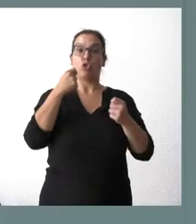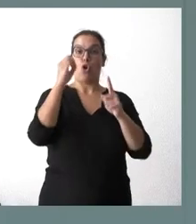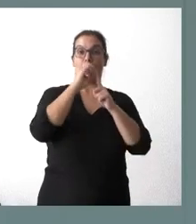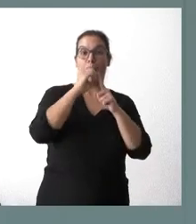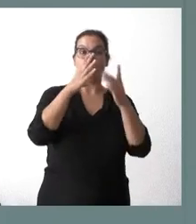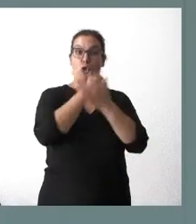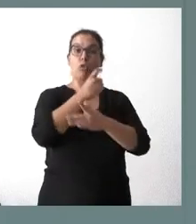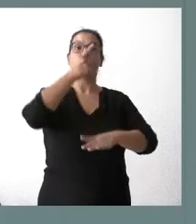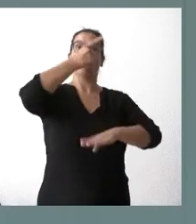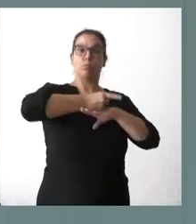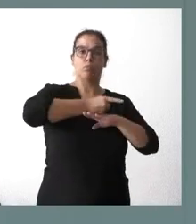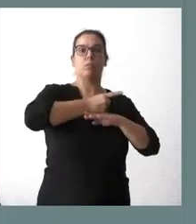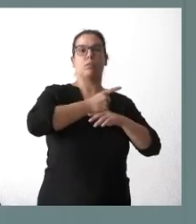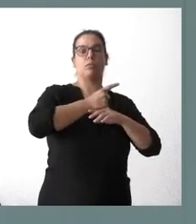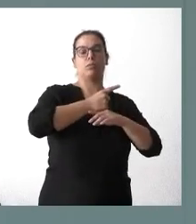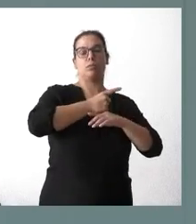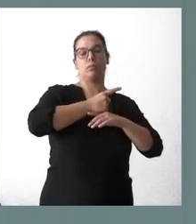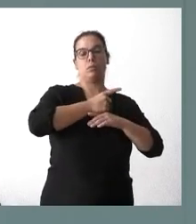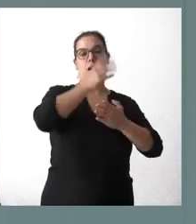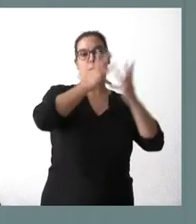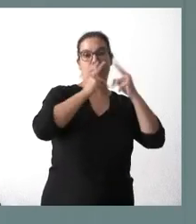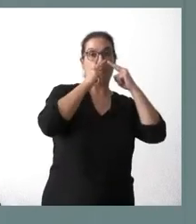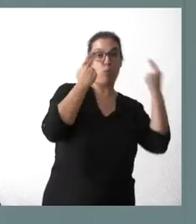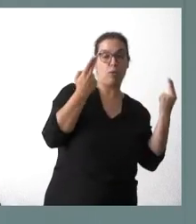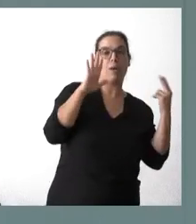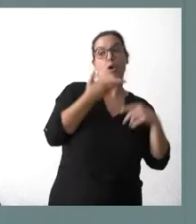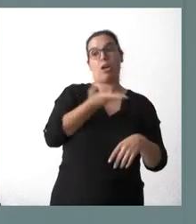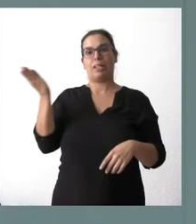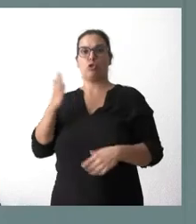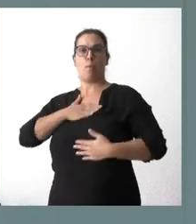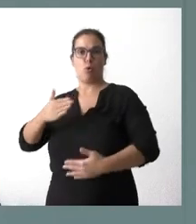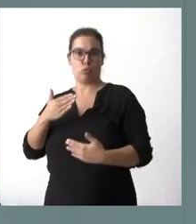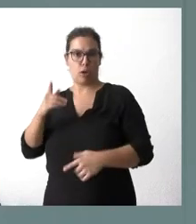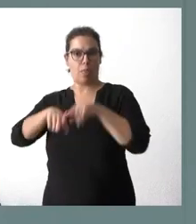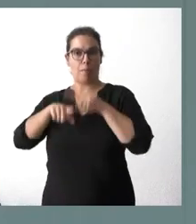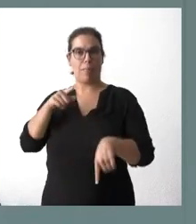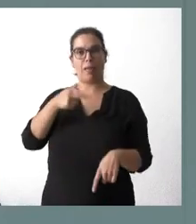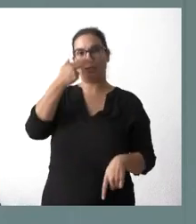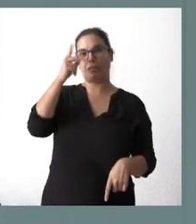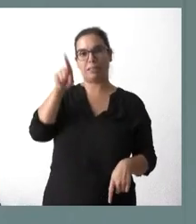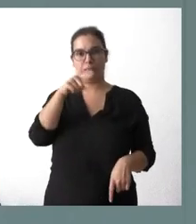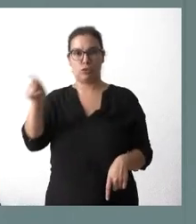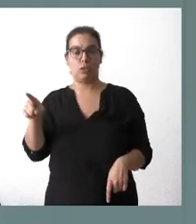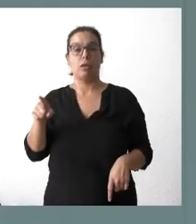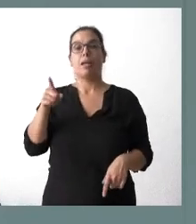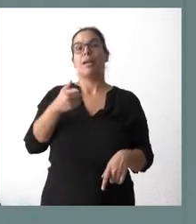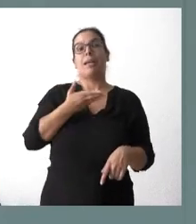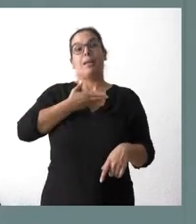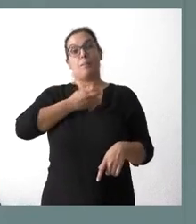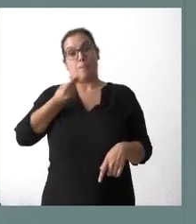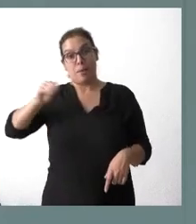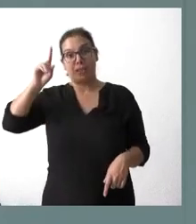voluntariedad para los ciudadanos y las empresas, el fomento de medidas a través de incentivos, de